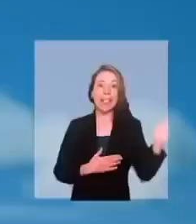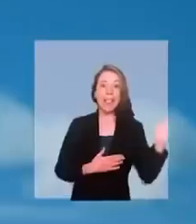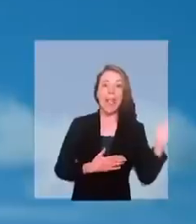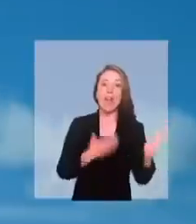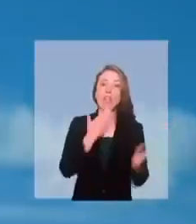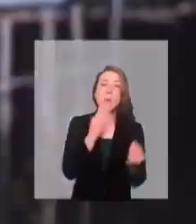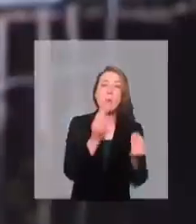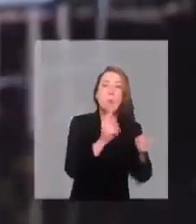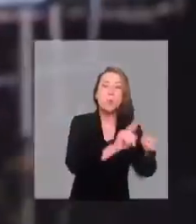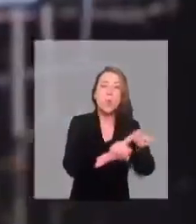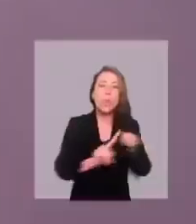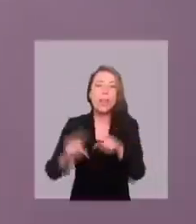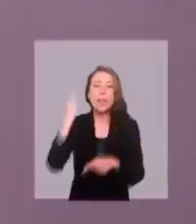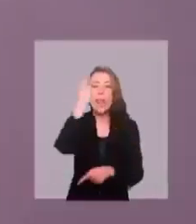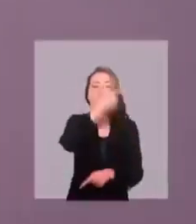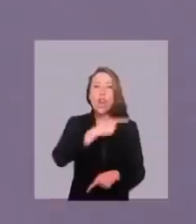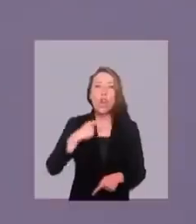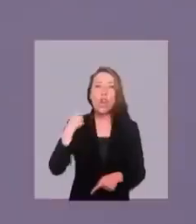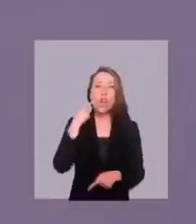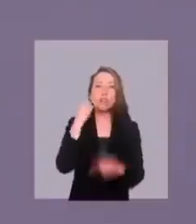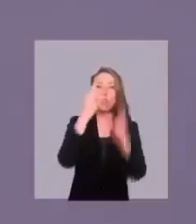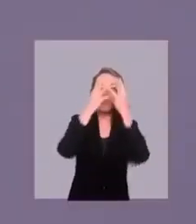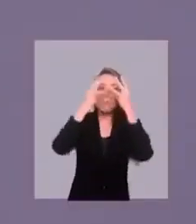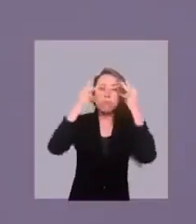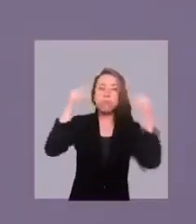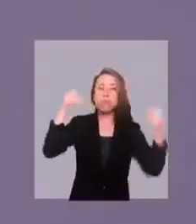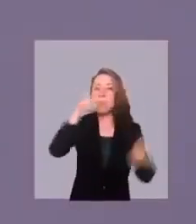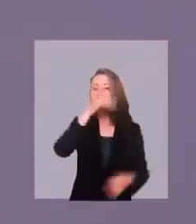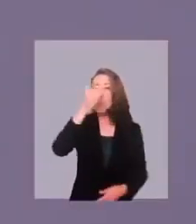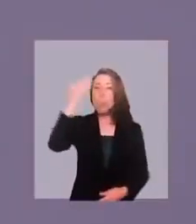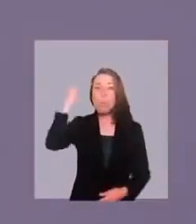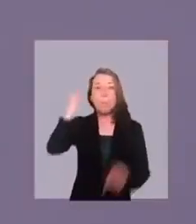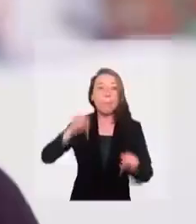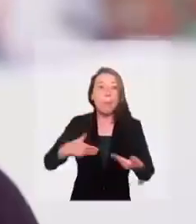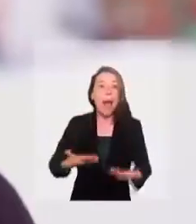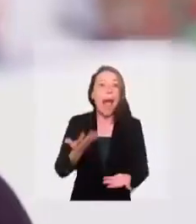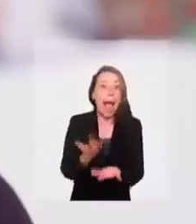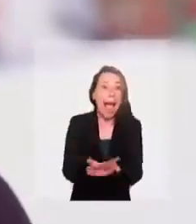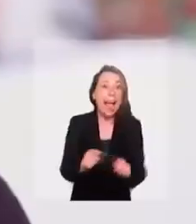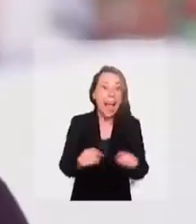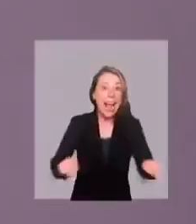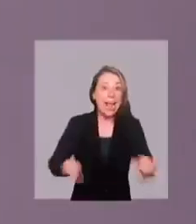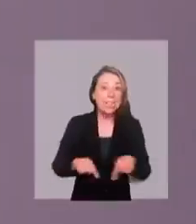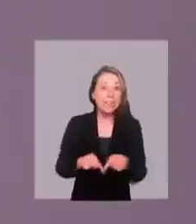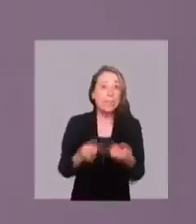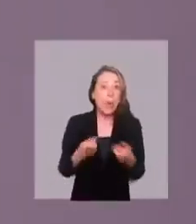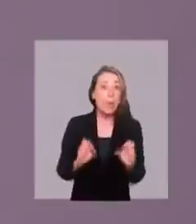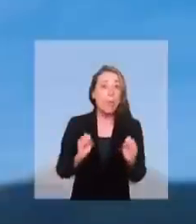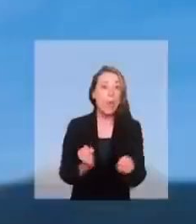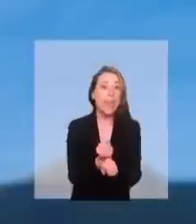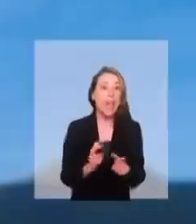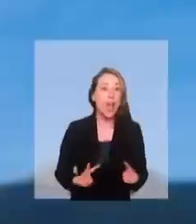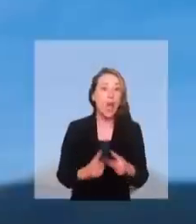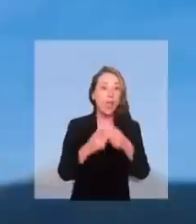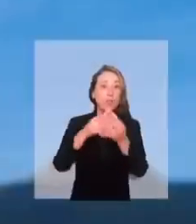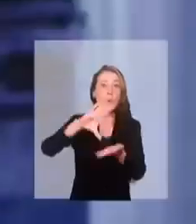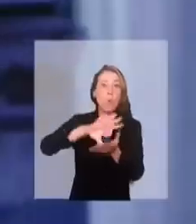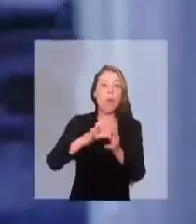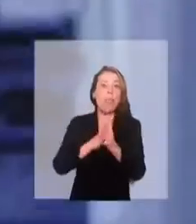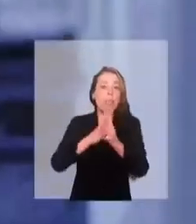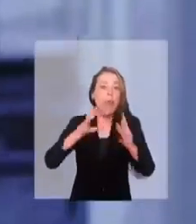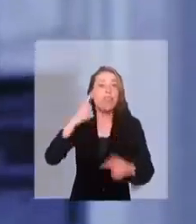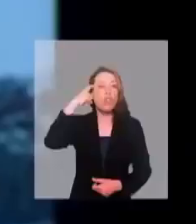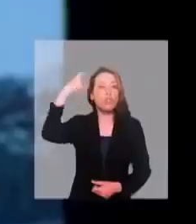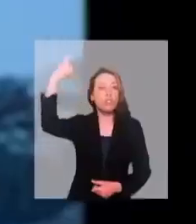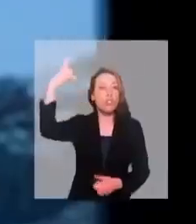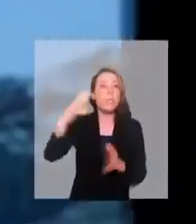Y así tantos rostros que han estado invisibles por tanto tiempo, pero que hoy van a tener un espacio para poder construir ese país